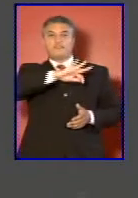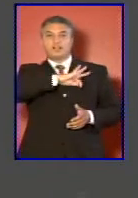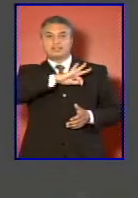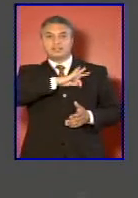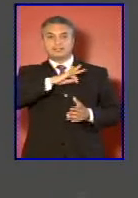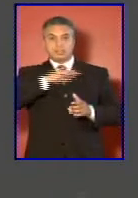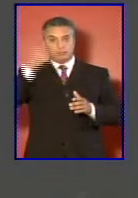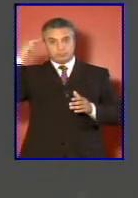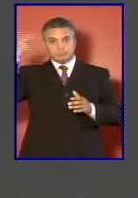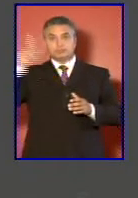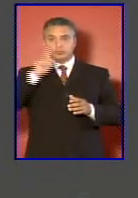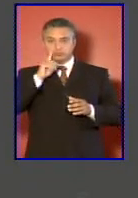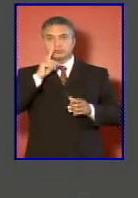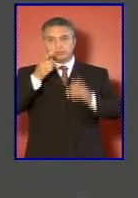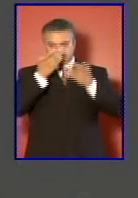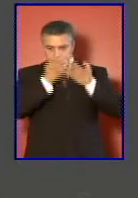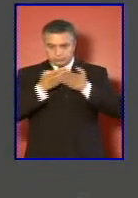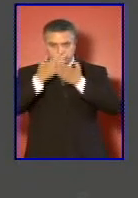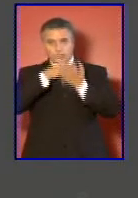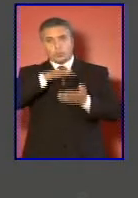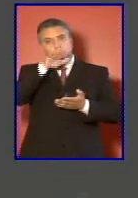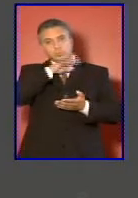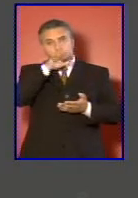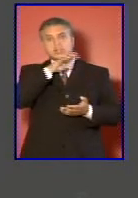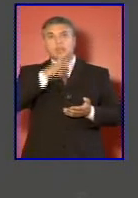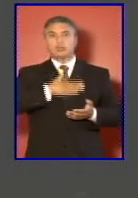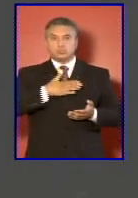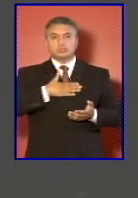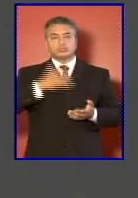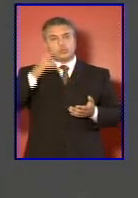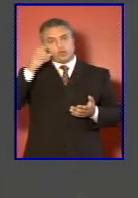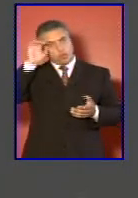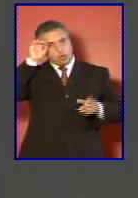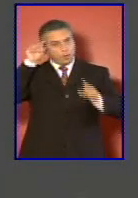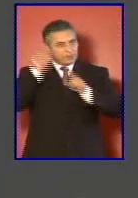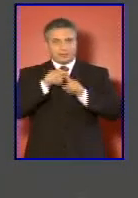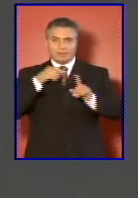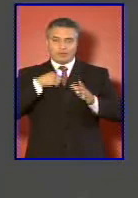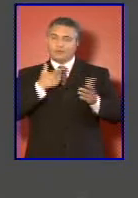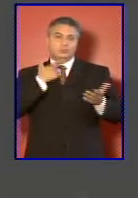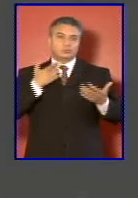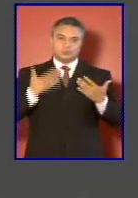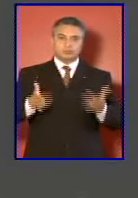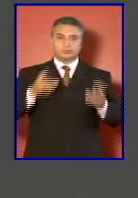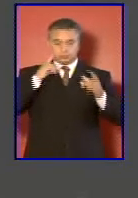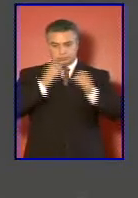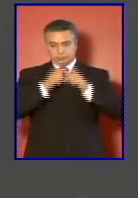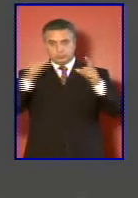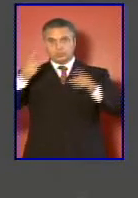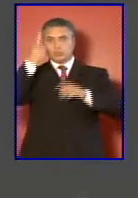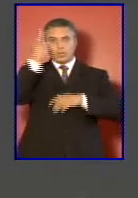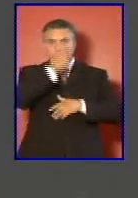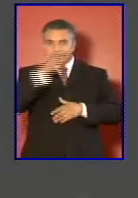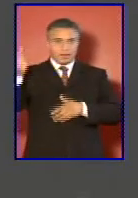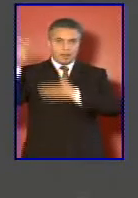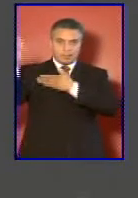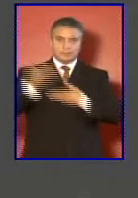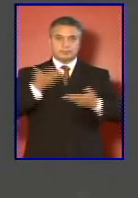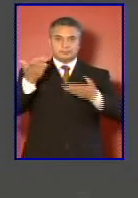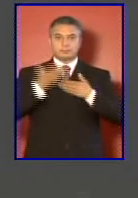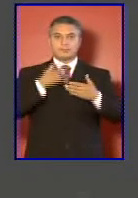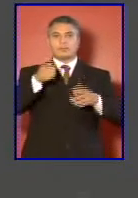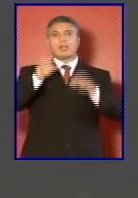por nuestro personal y usados para nuestros fines con resolución o con entrega semanal la